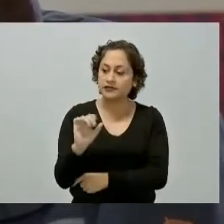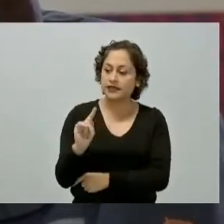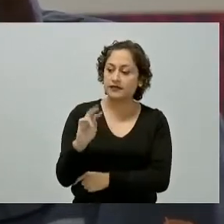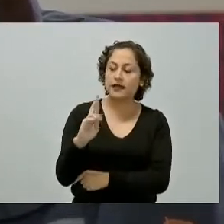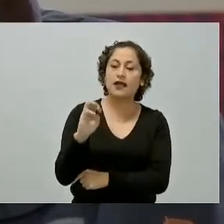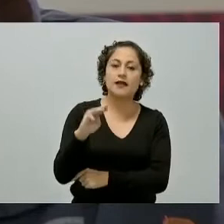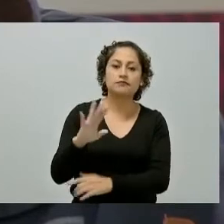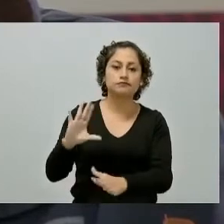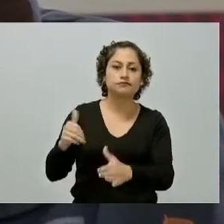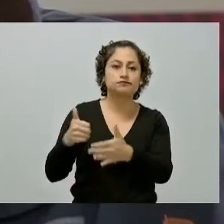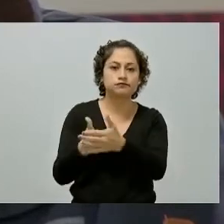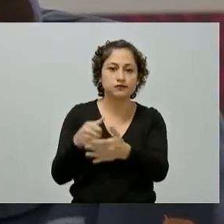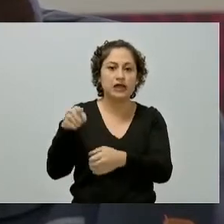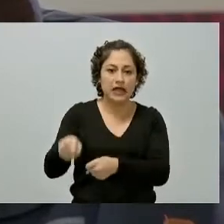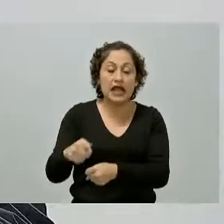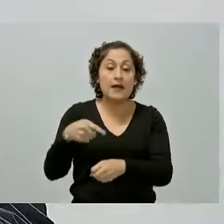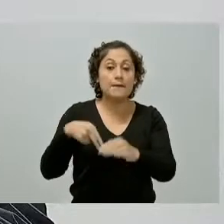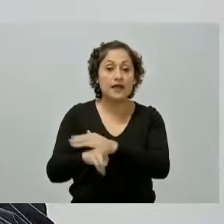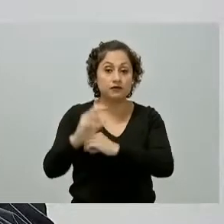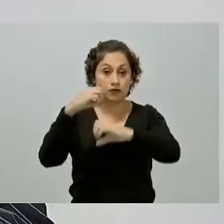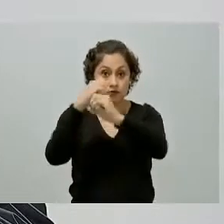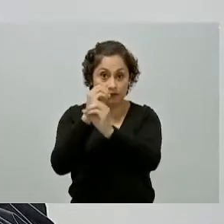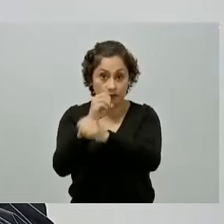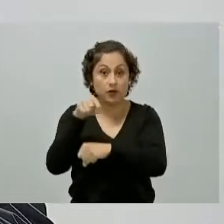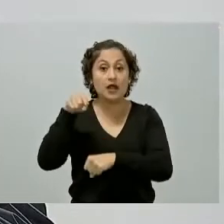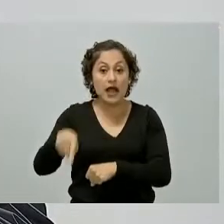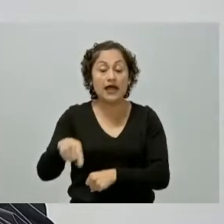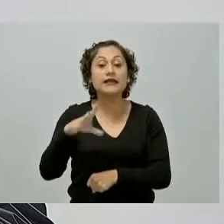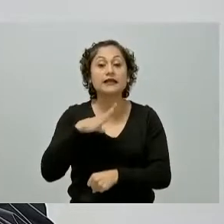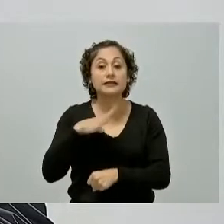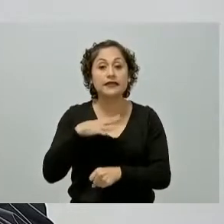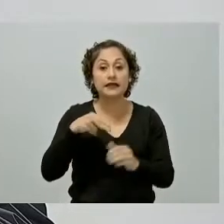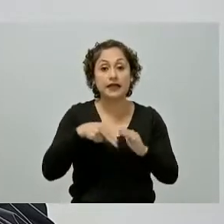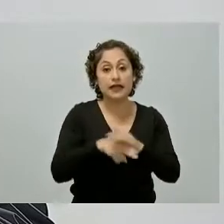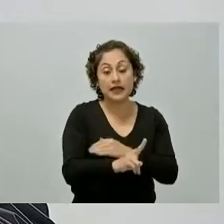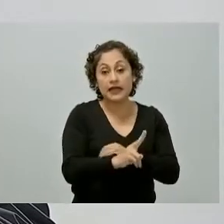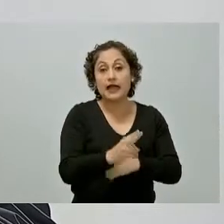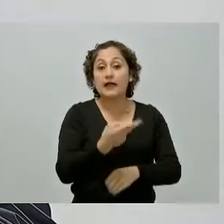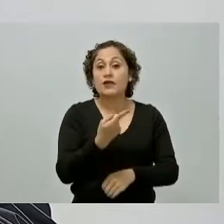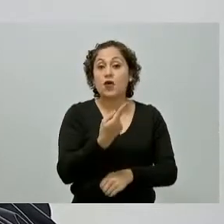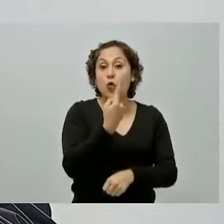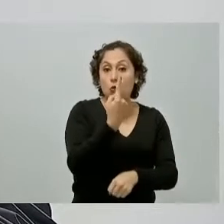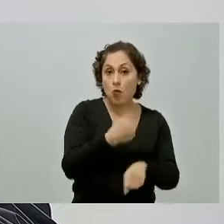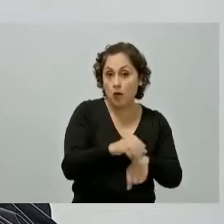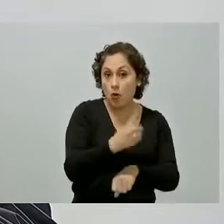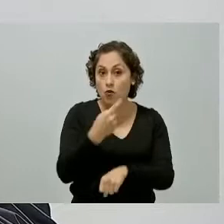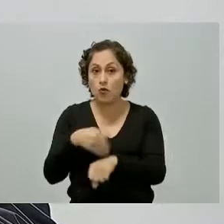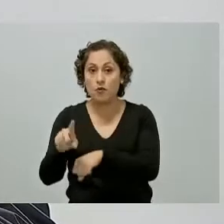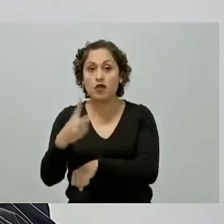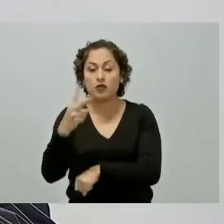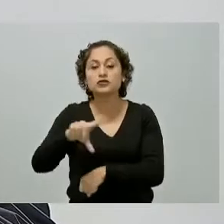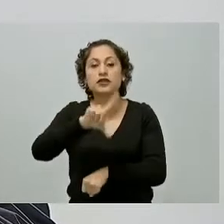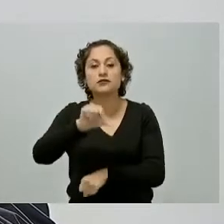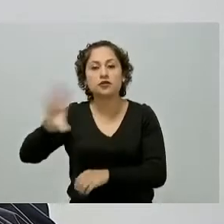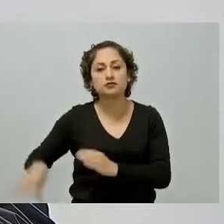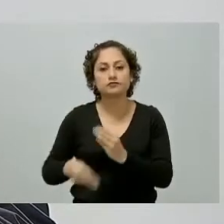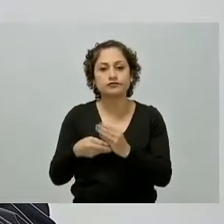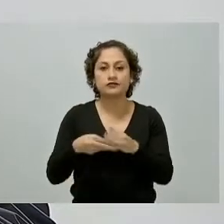observatorio en este punto convergerán en la primera fase las líneas 1 y 12 del metro y después se incorporará la línea 9